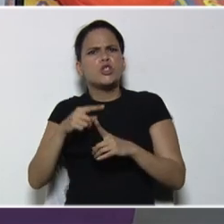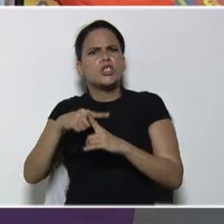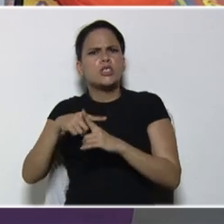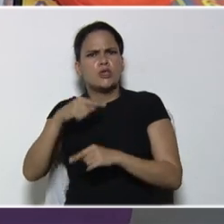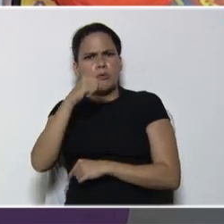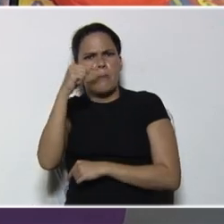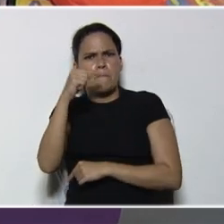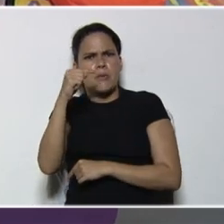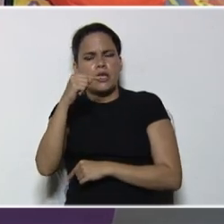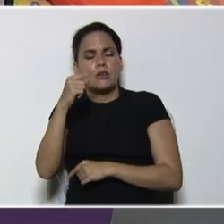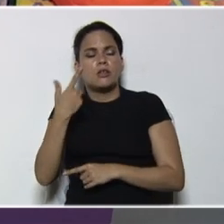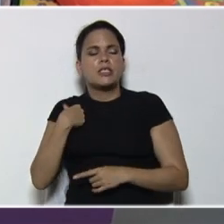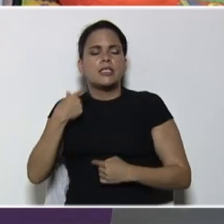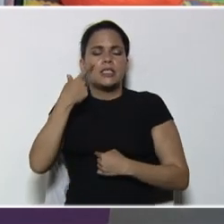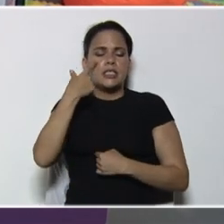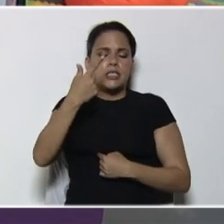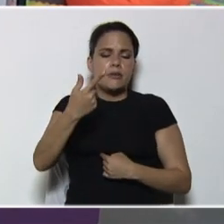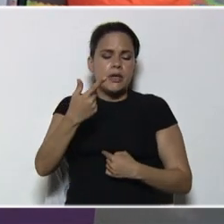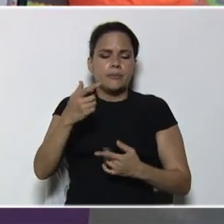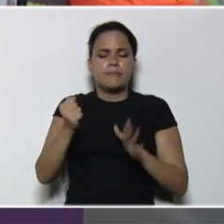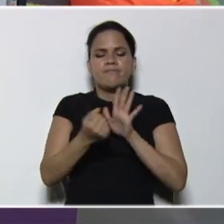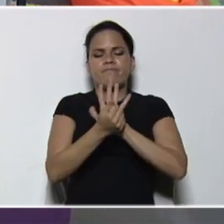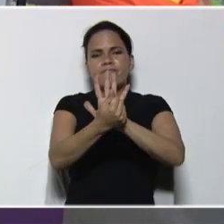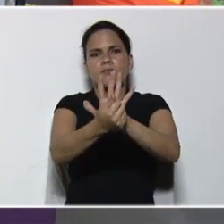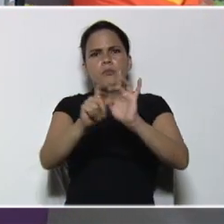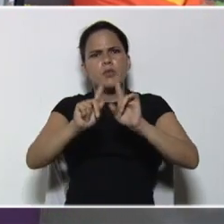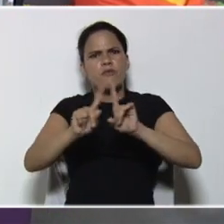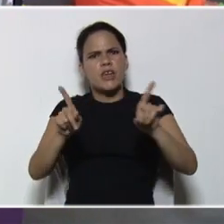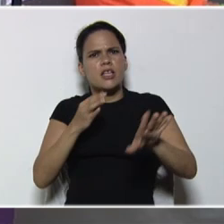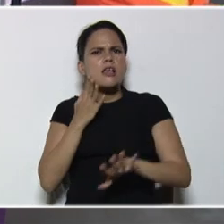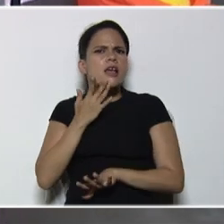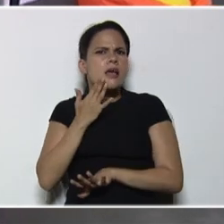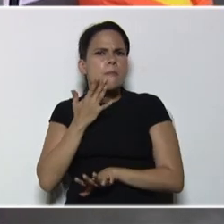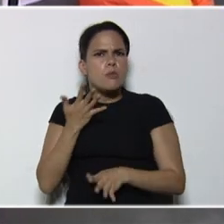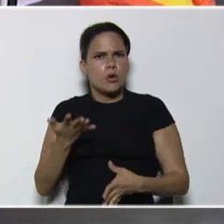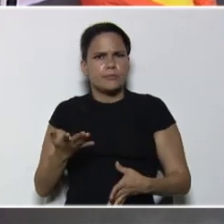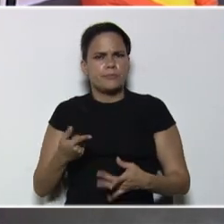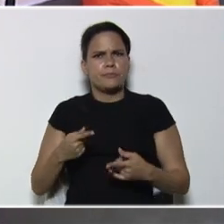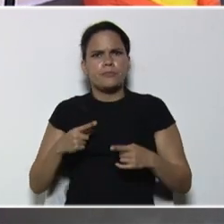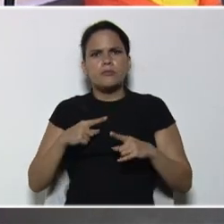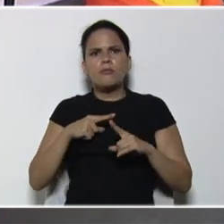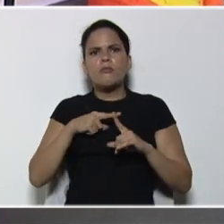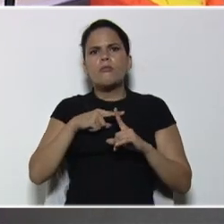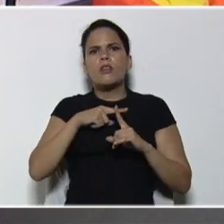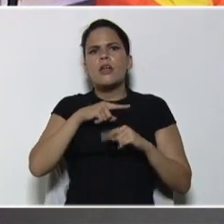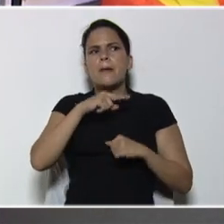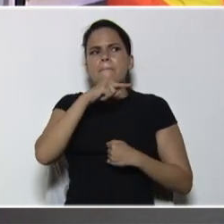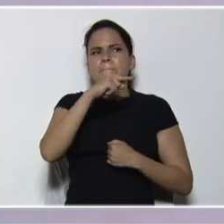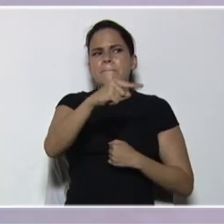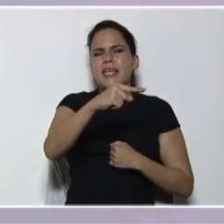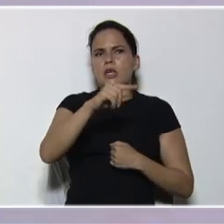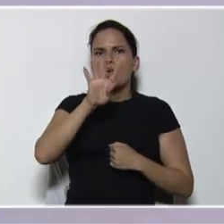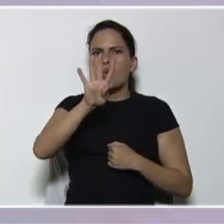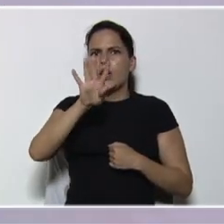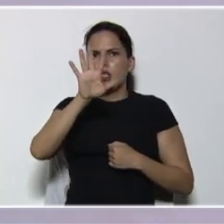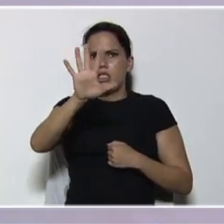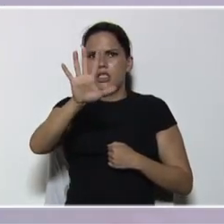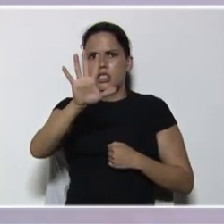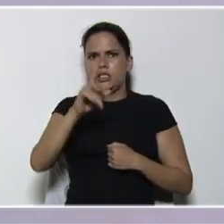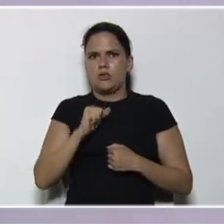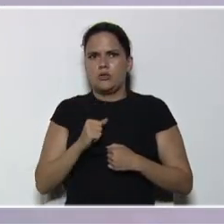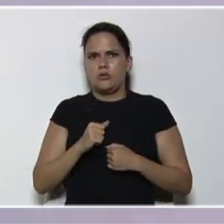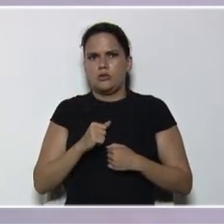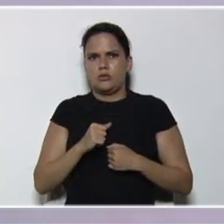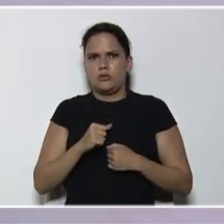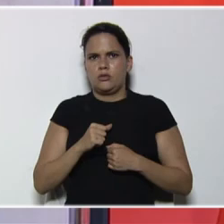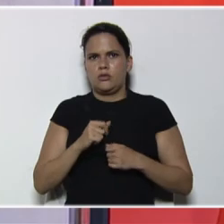diferentes, sería una sustración. Por ejemplo, menos 45 más